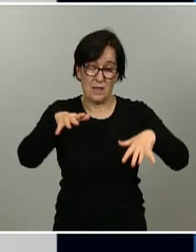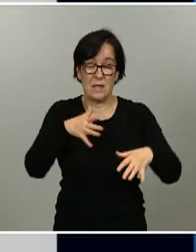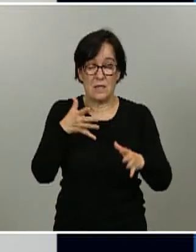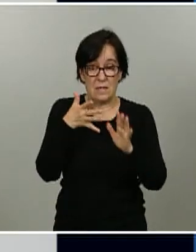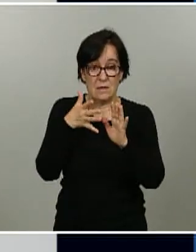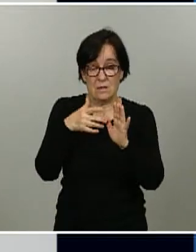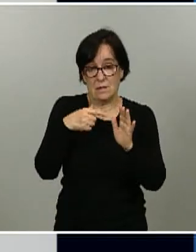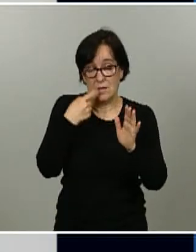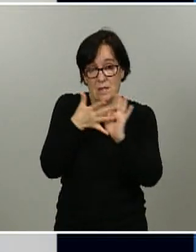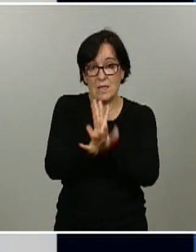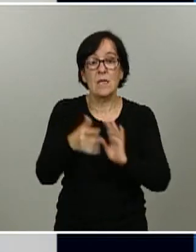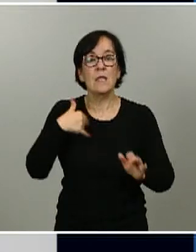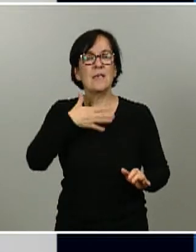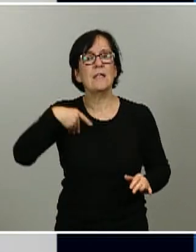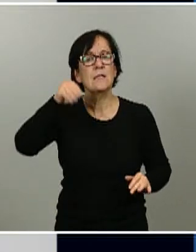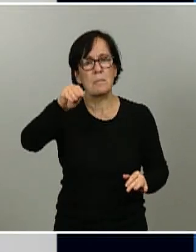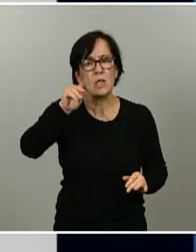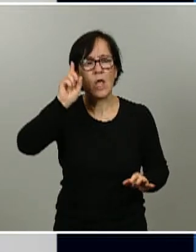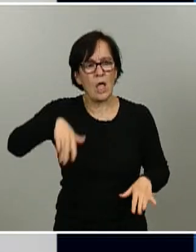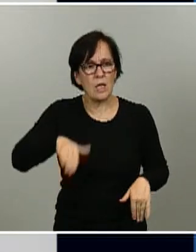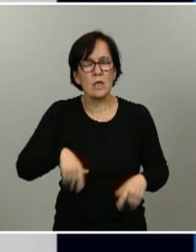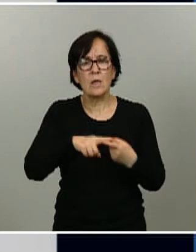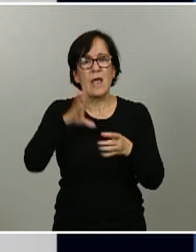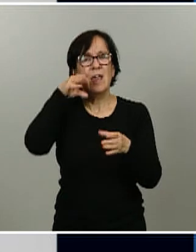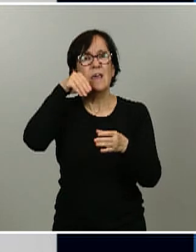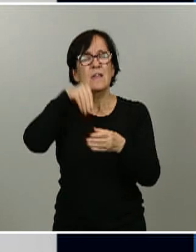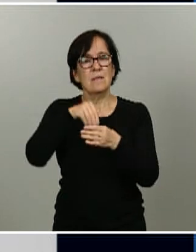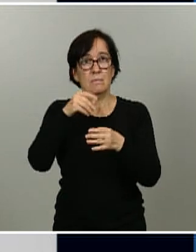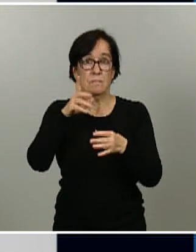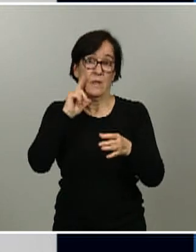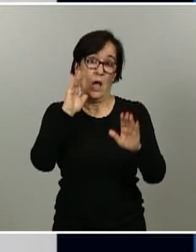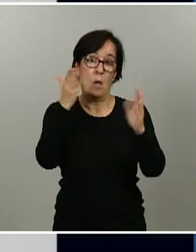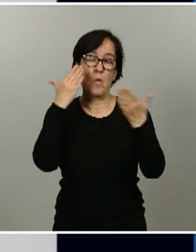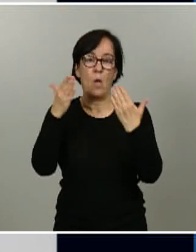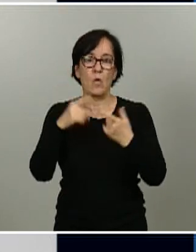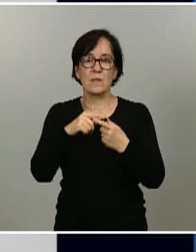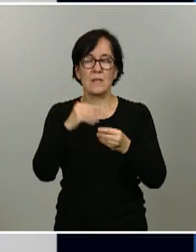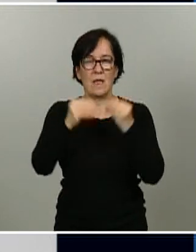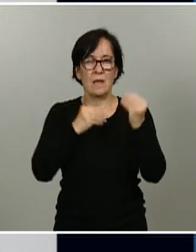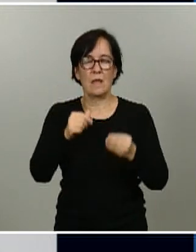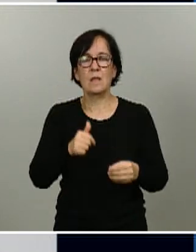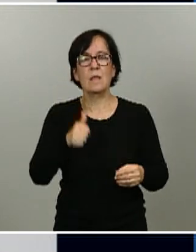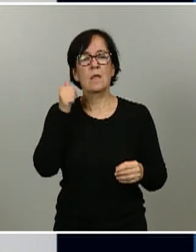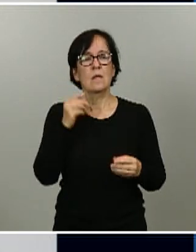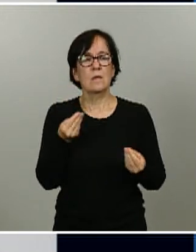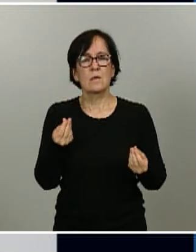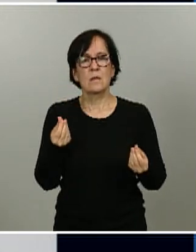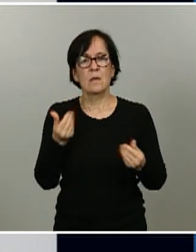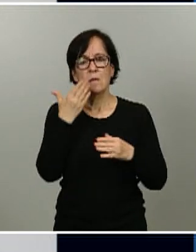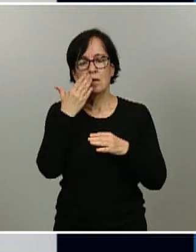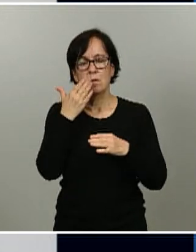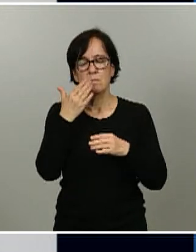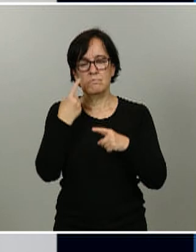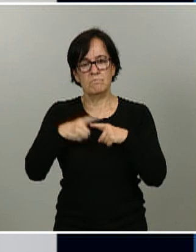quisiera preguntarle si dentro de las propuestas que tienen cuál cree que es la actitud más acertada o